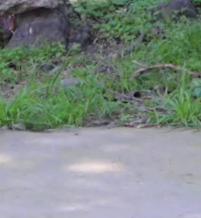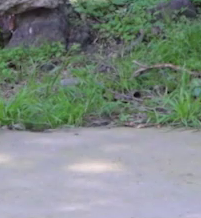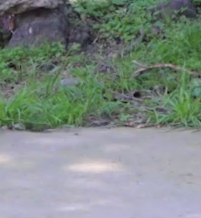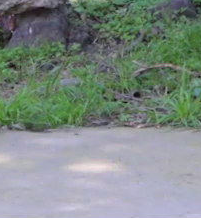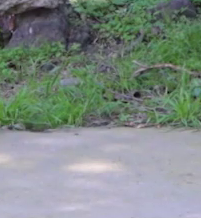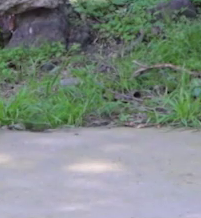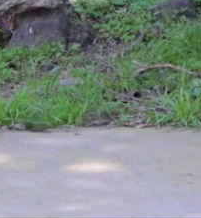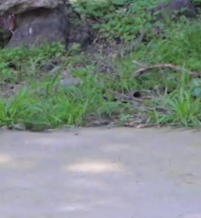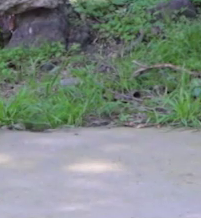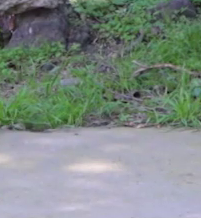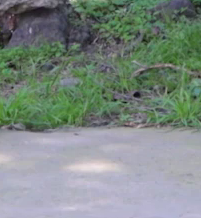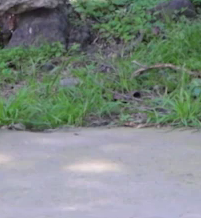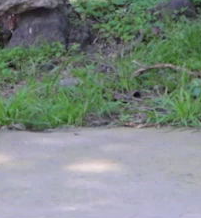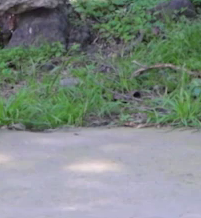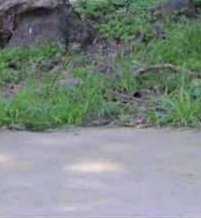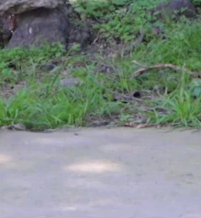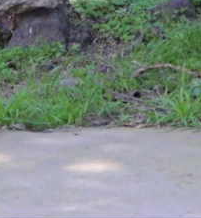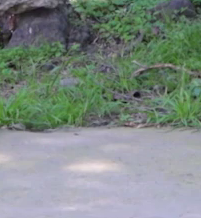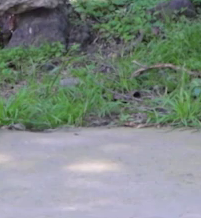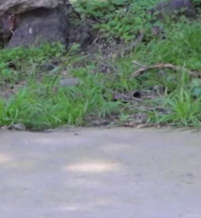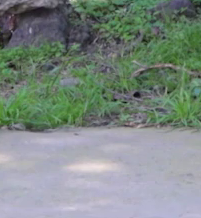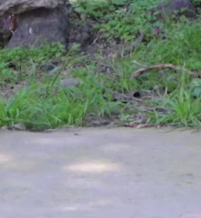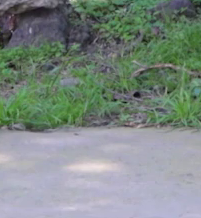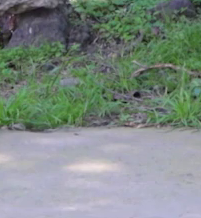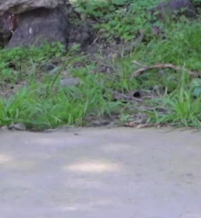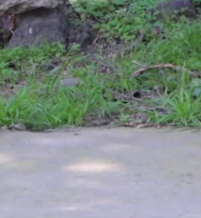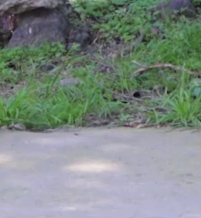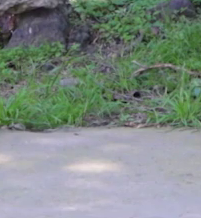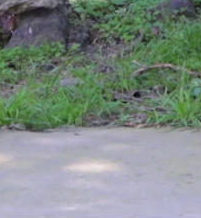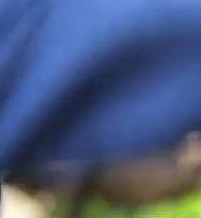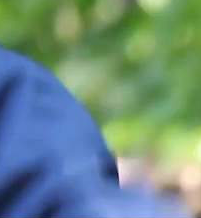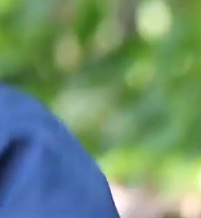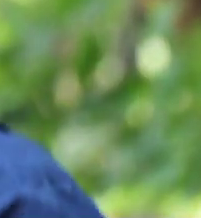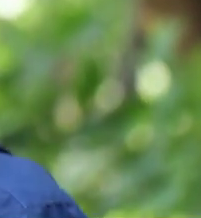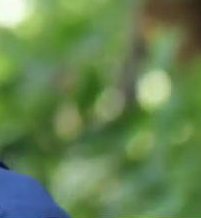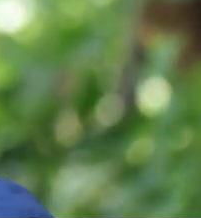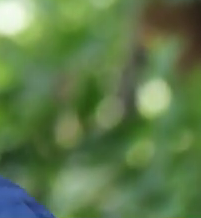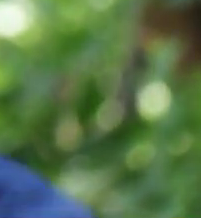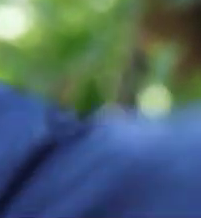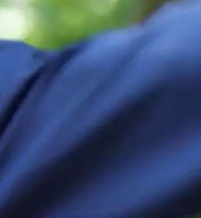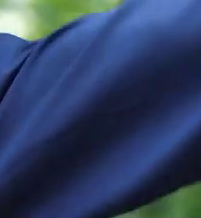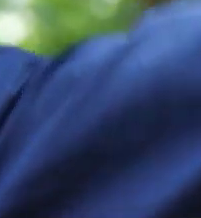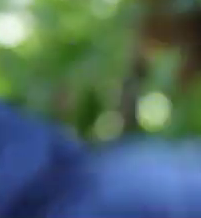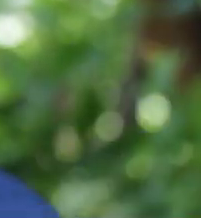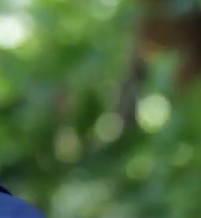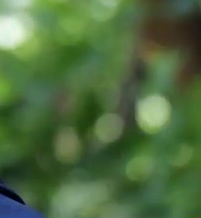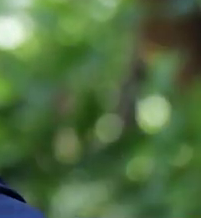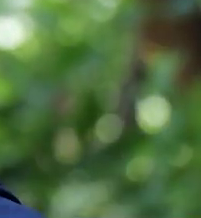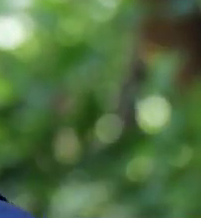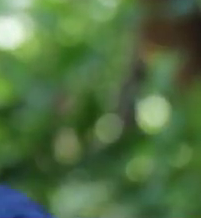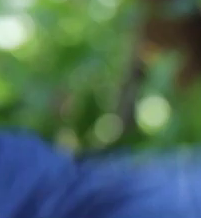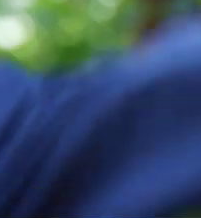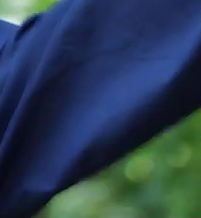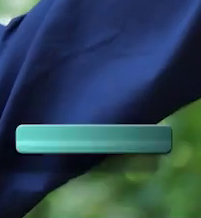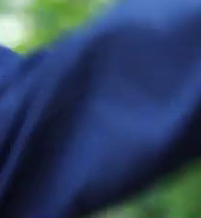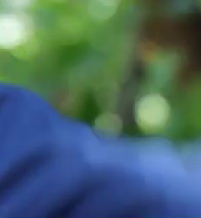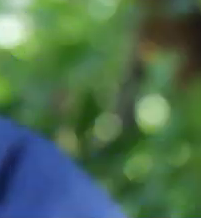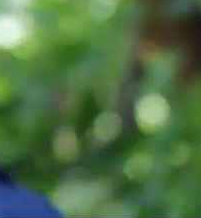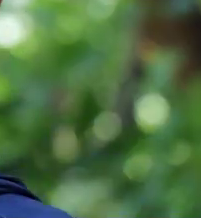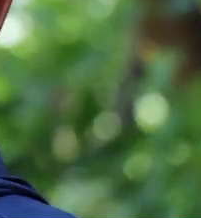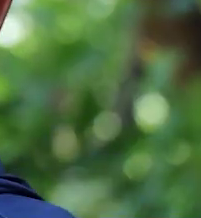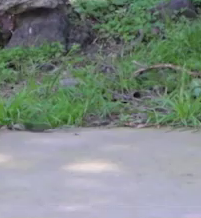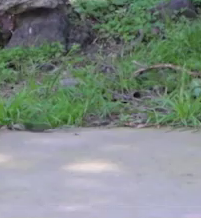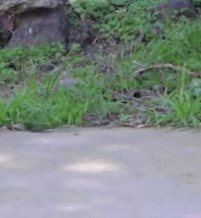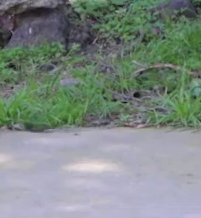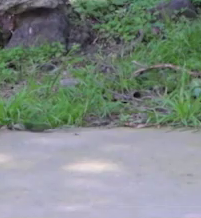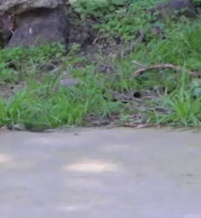Acuérdate de mantener las puntas hacia adentro. Elevación. Sin flexionar las rodillas. Es importante que no flexiones las rodillas.